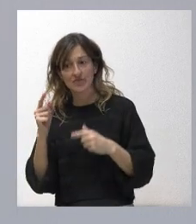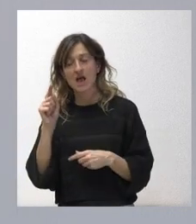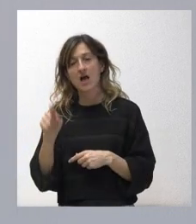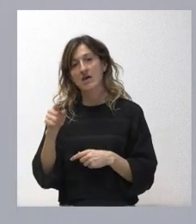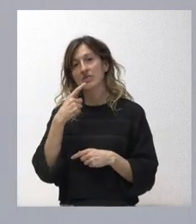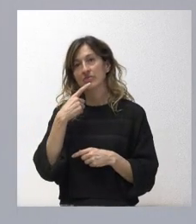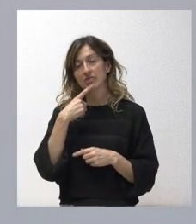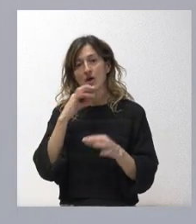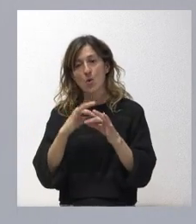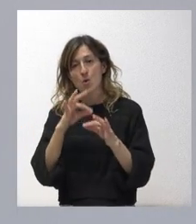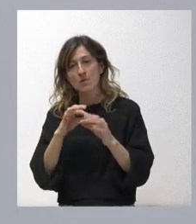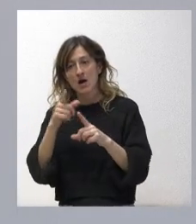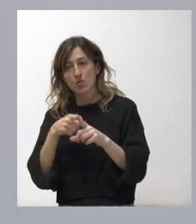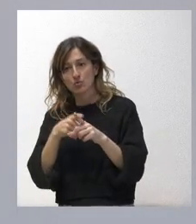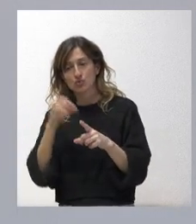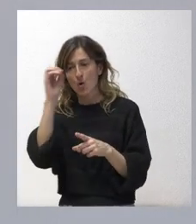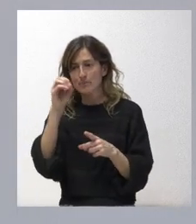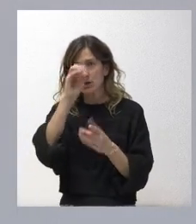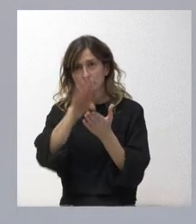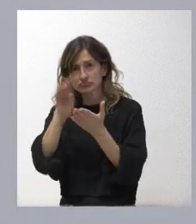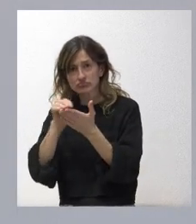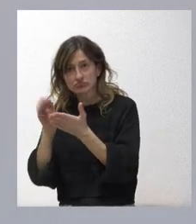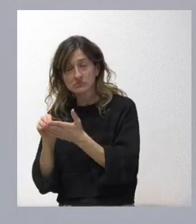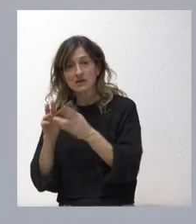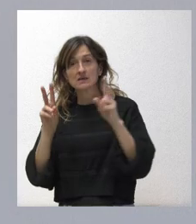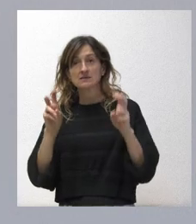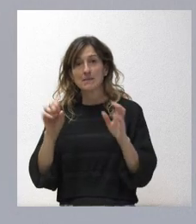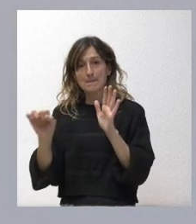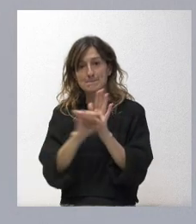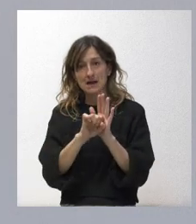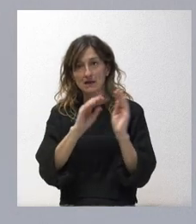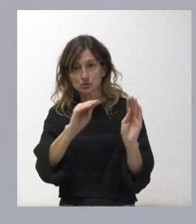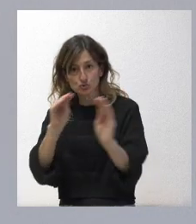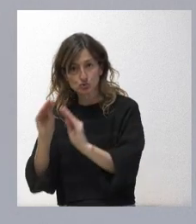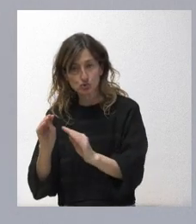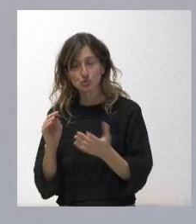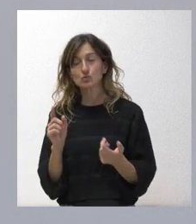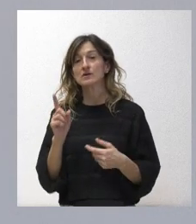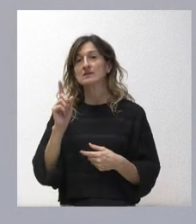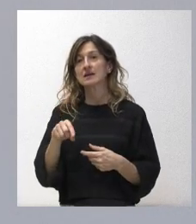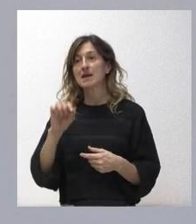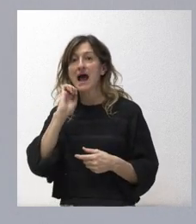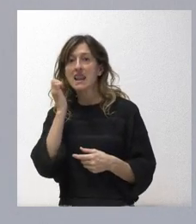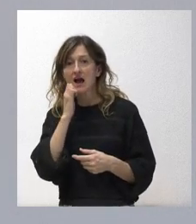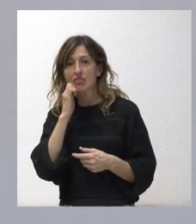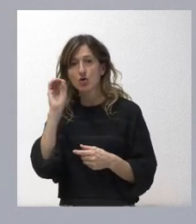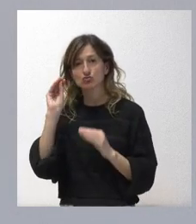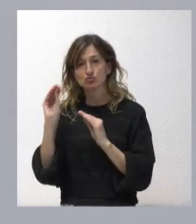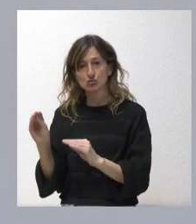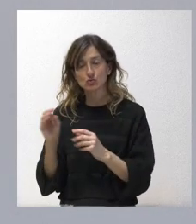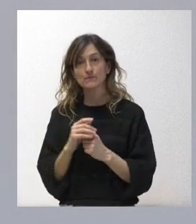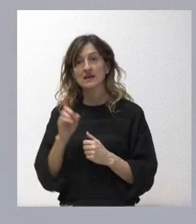todas las posiciones, todas las opiniones, las de las denominaciones de origen, las de la propia alegación y también las visiones